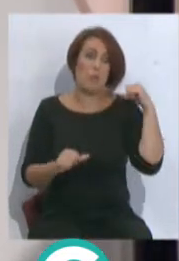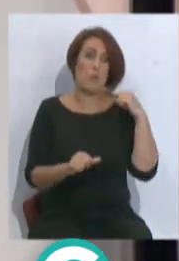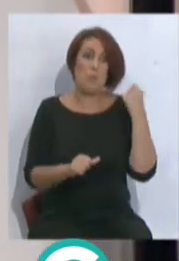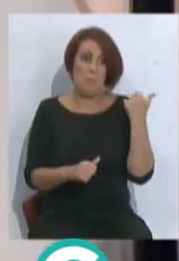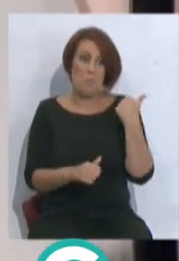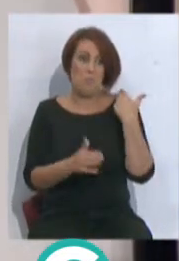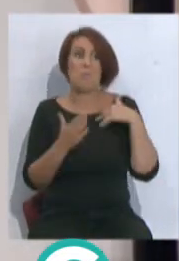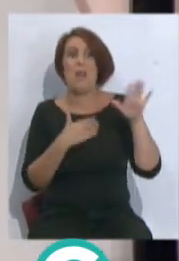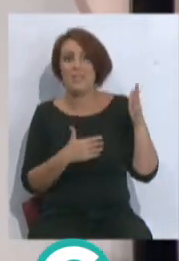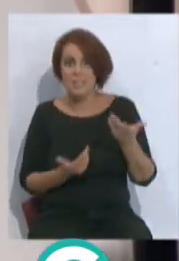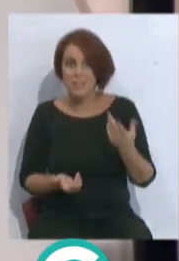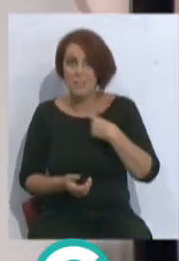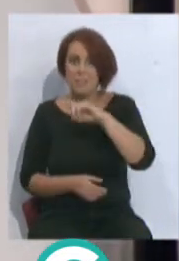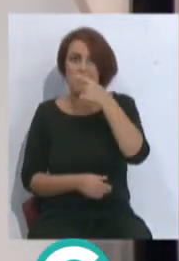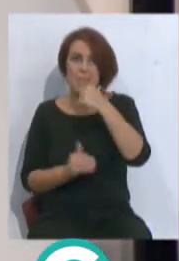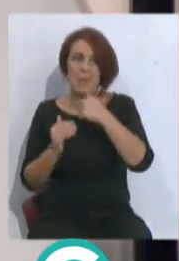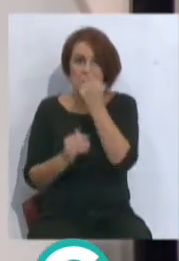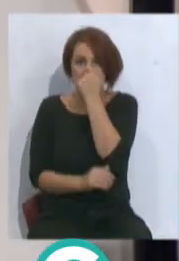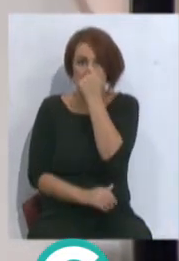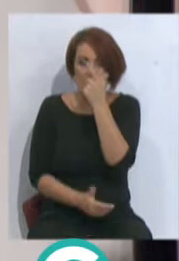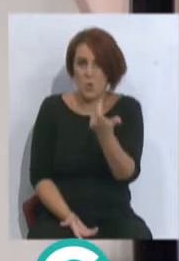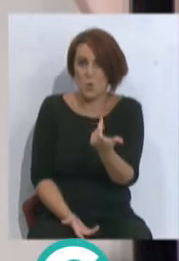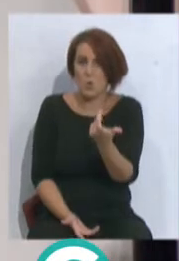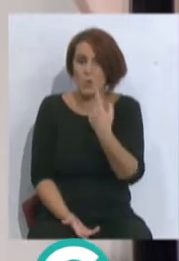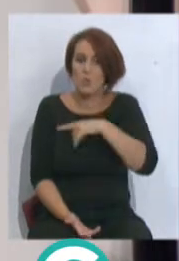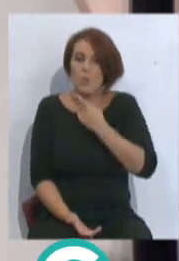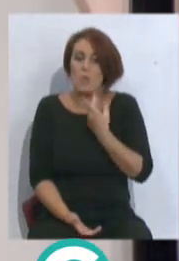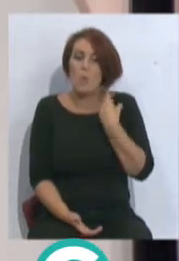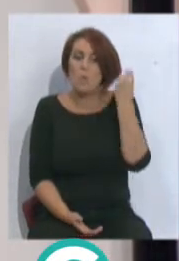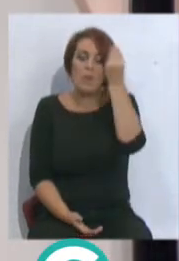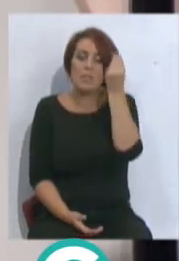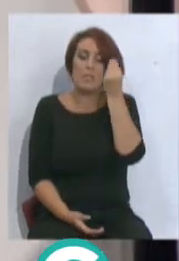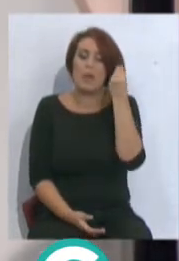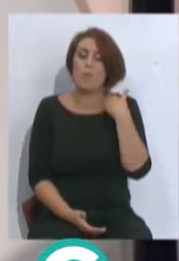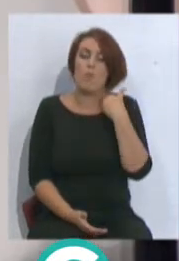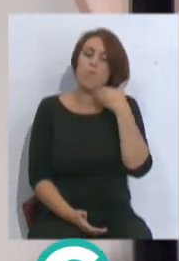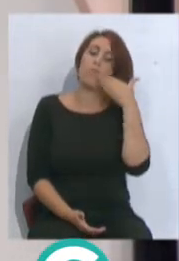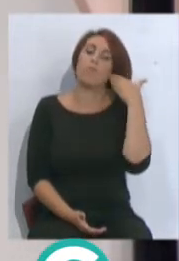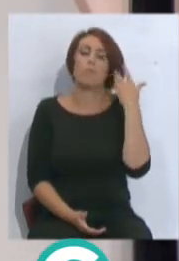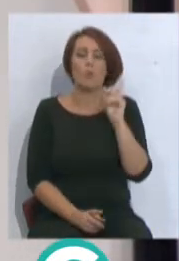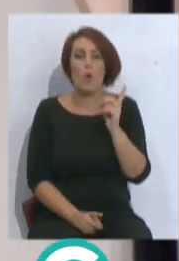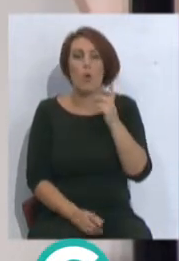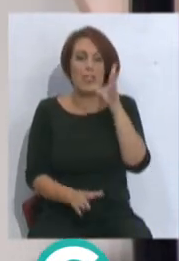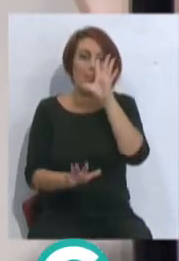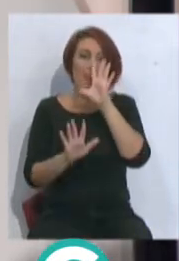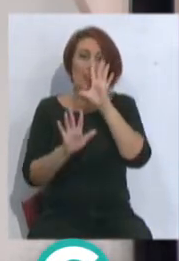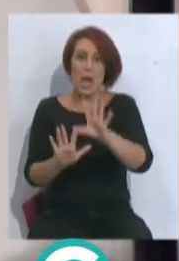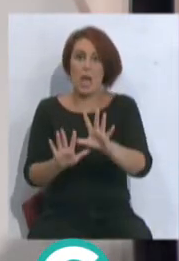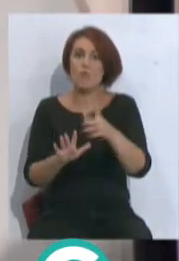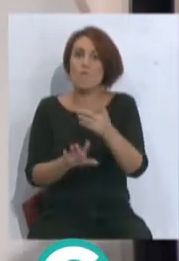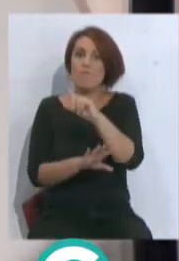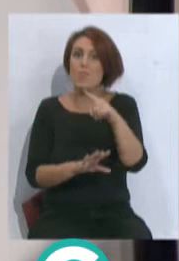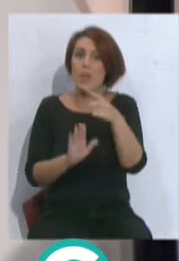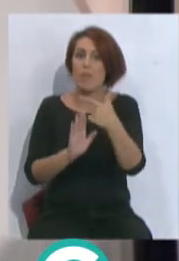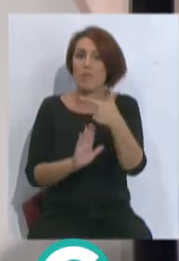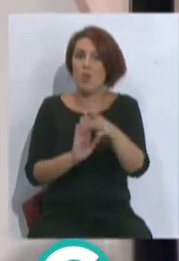que en primera. Claro que sí, entonces, ¿por qué nos queremos más de lo que somos? Es lo que creo yo. Que al momento de diez años estando en primera somos más, ¿vale?